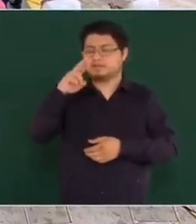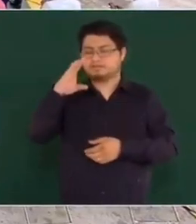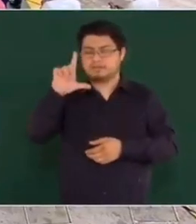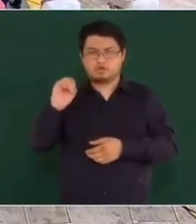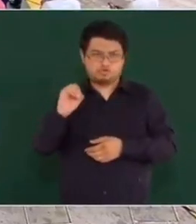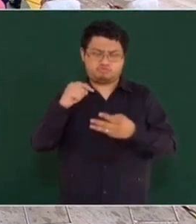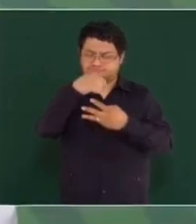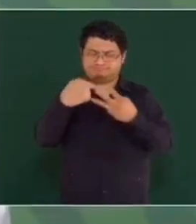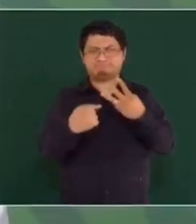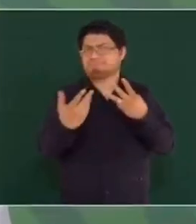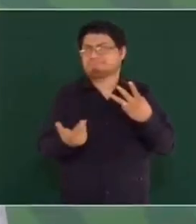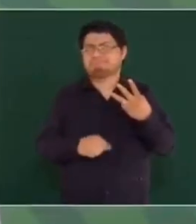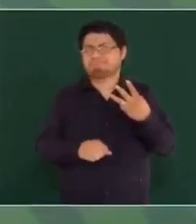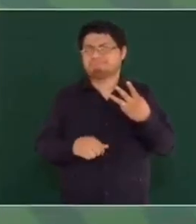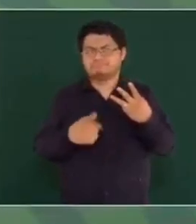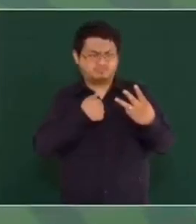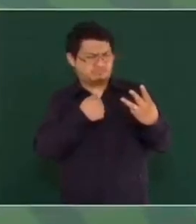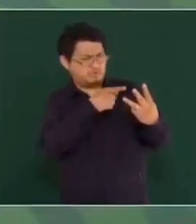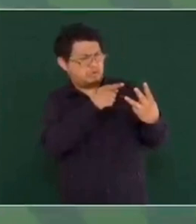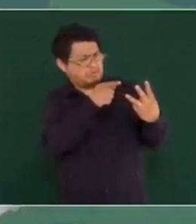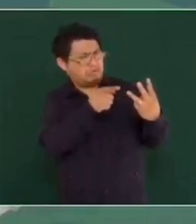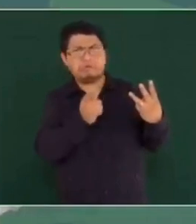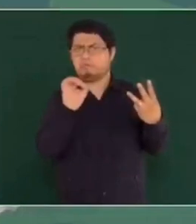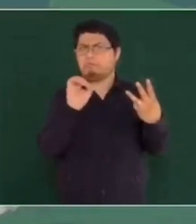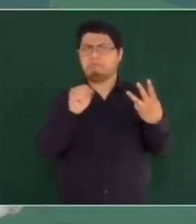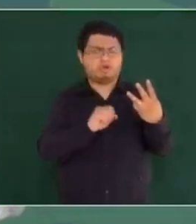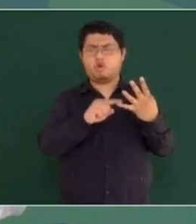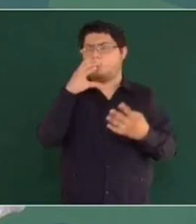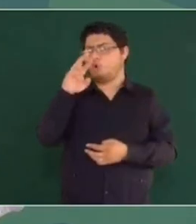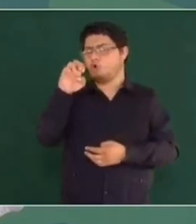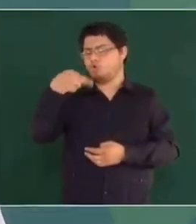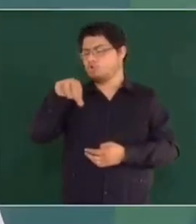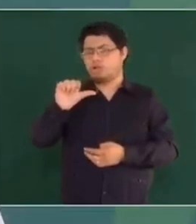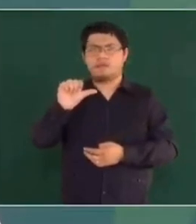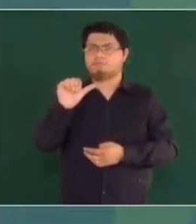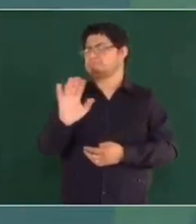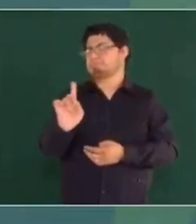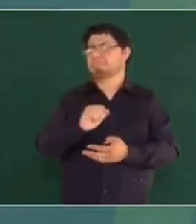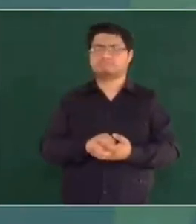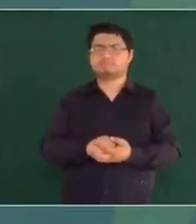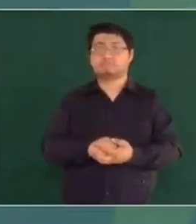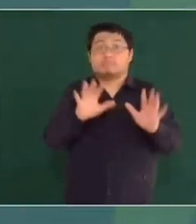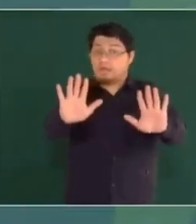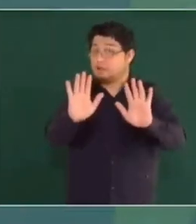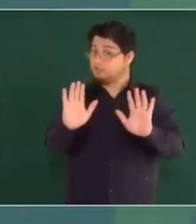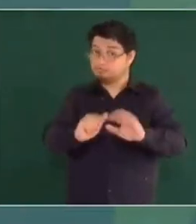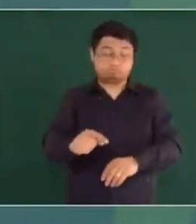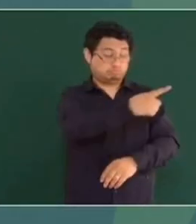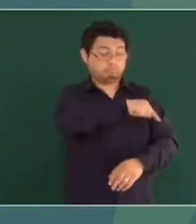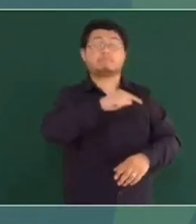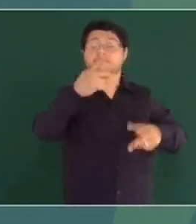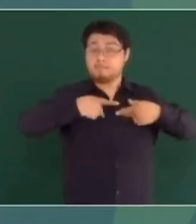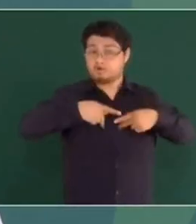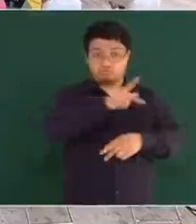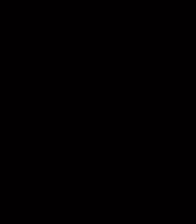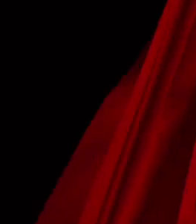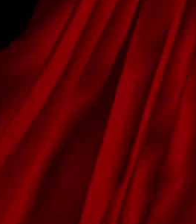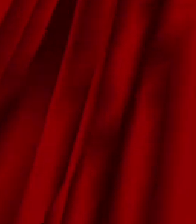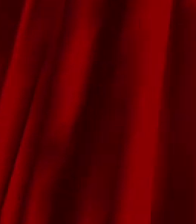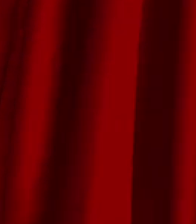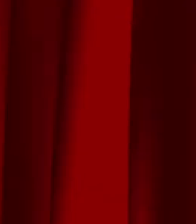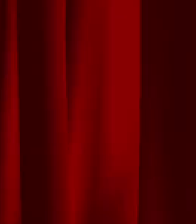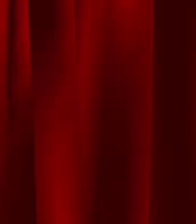Marcelo Y no tengo problemas con Monreal Y no tengo problemas con Oroña Sí, pero lo va a decidir el pueblo No nosotros nosotros No,